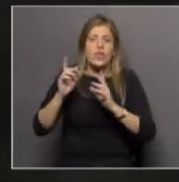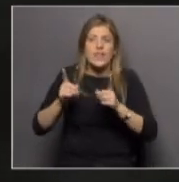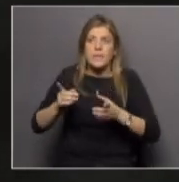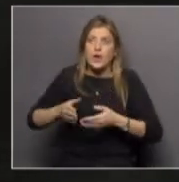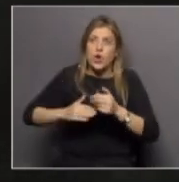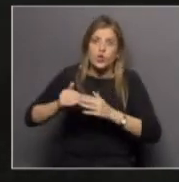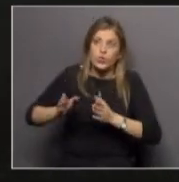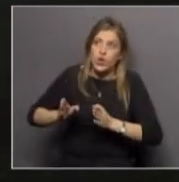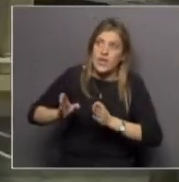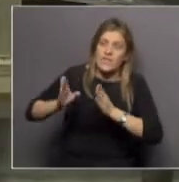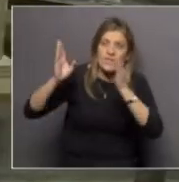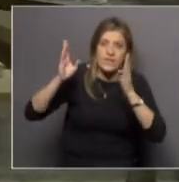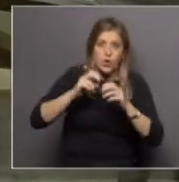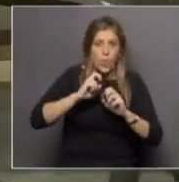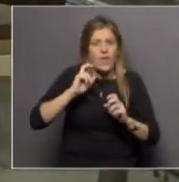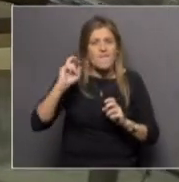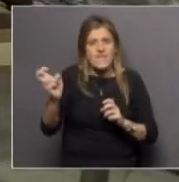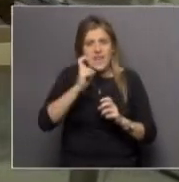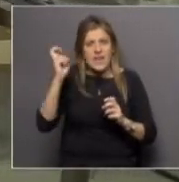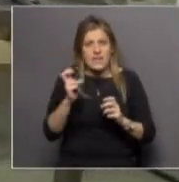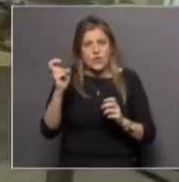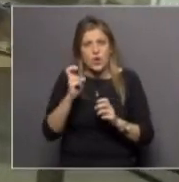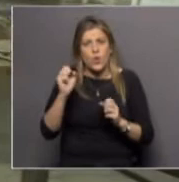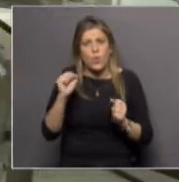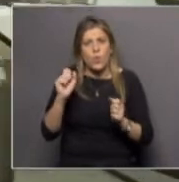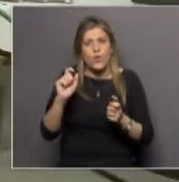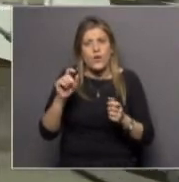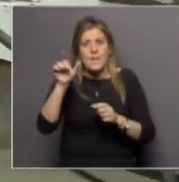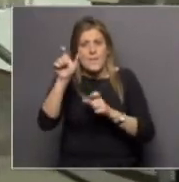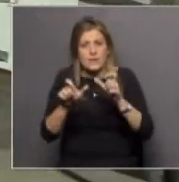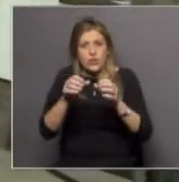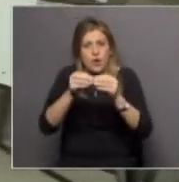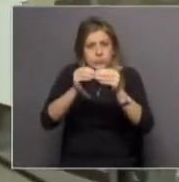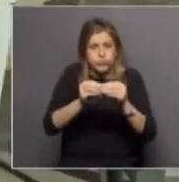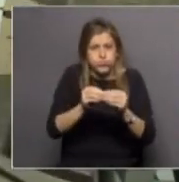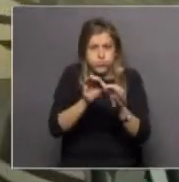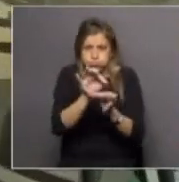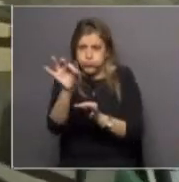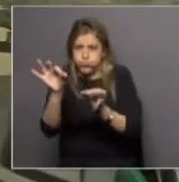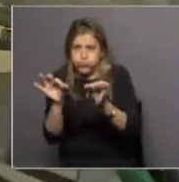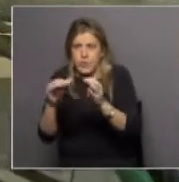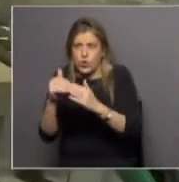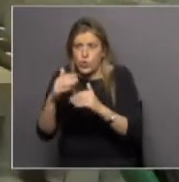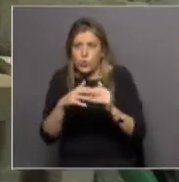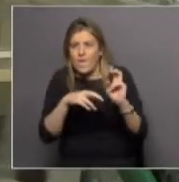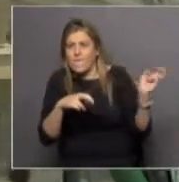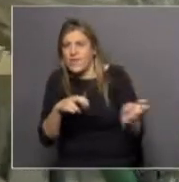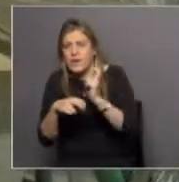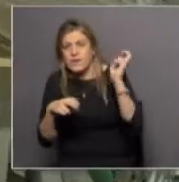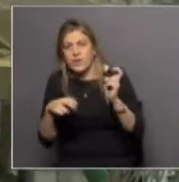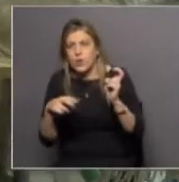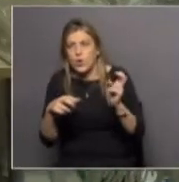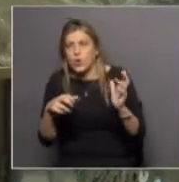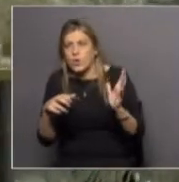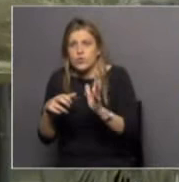y por lo tanto qué información recibe esa información la puede recibir el calculista y diseñar la estructura o la envolvente